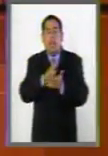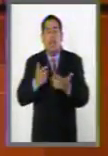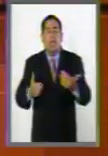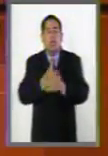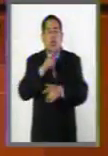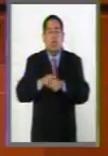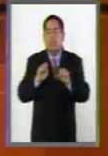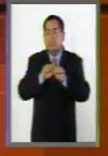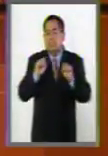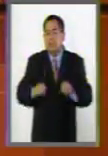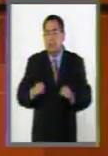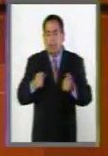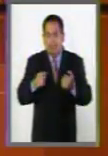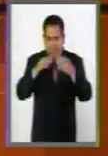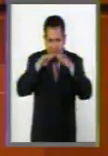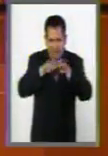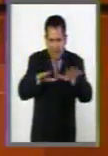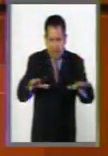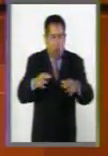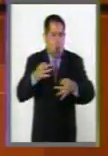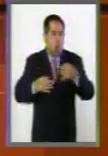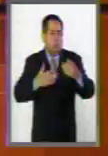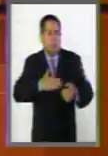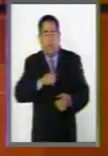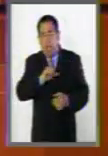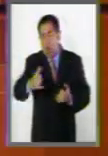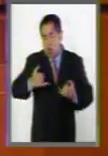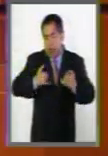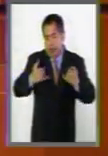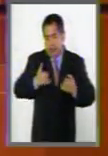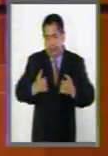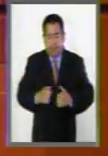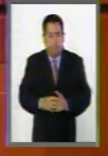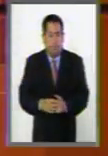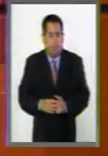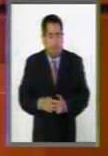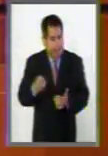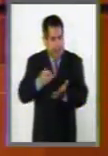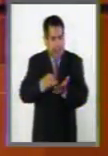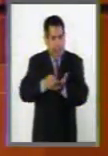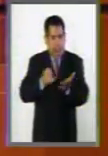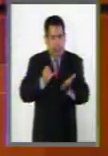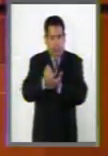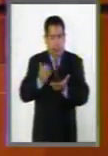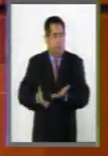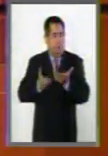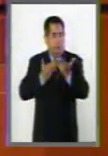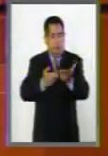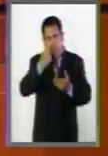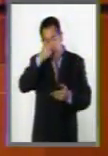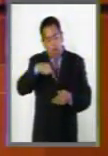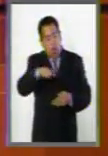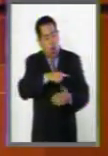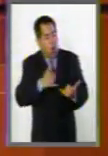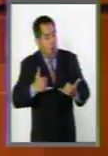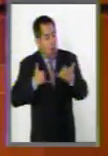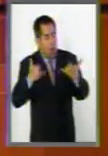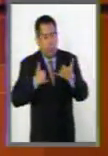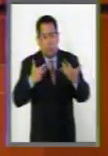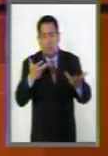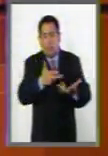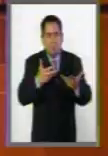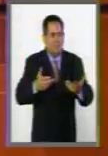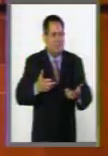Sistema Integral de Justicia Penal para Adolescentes. Este dictamen está dirigido para los adolescentes que realicen